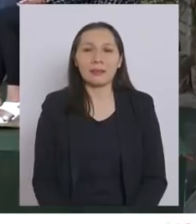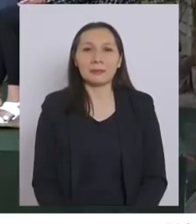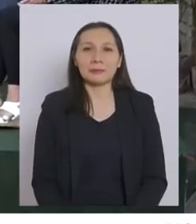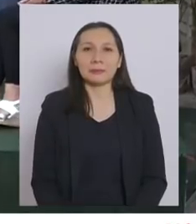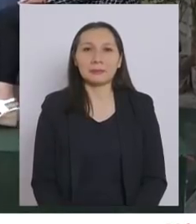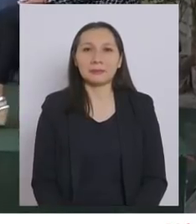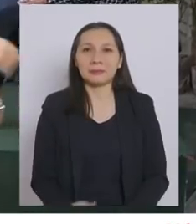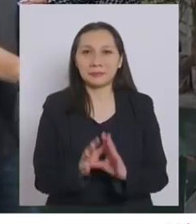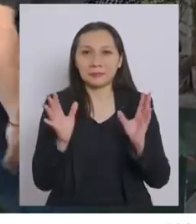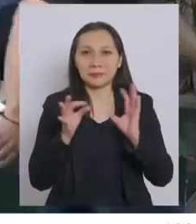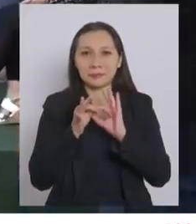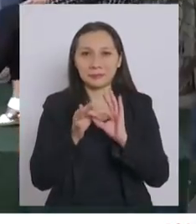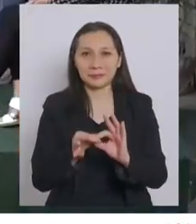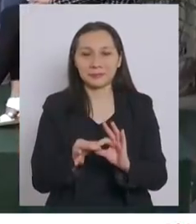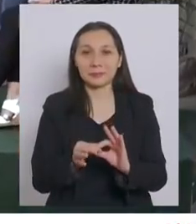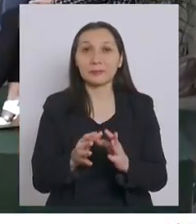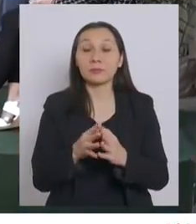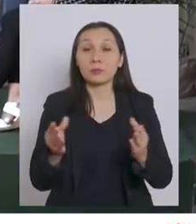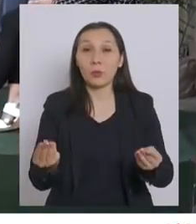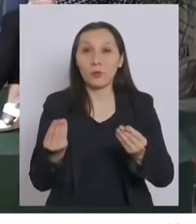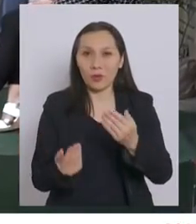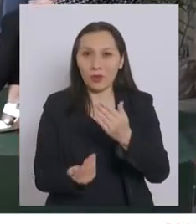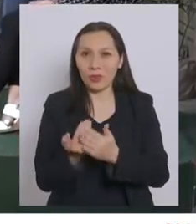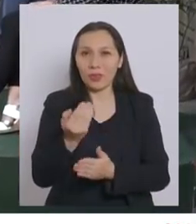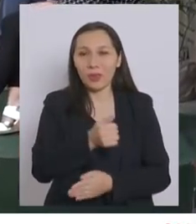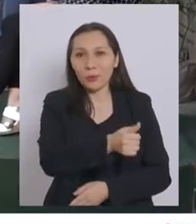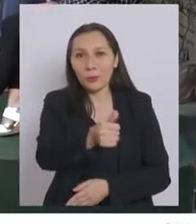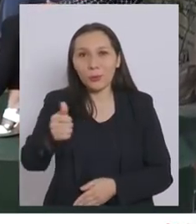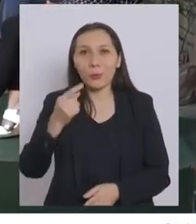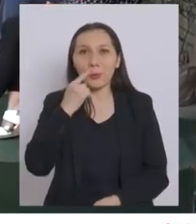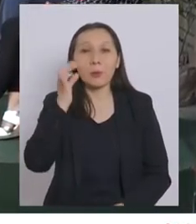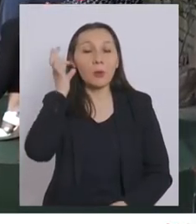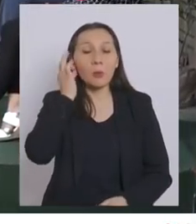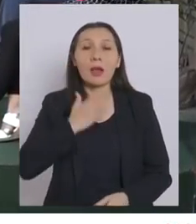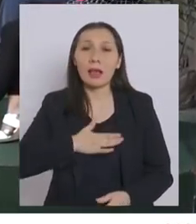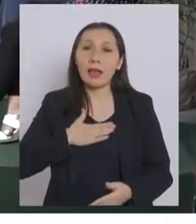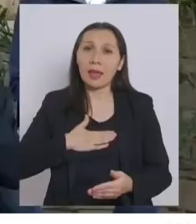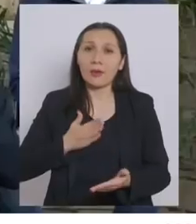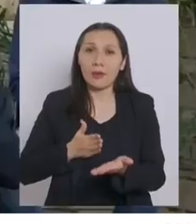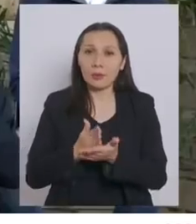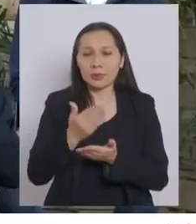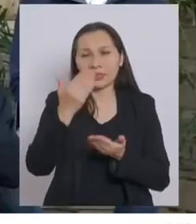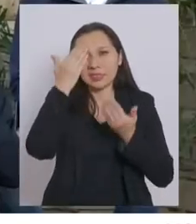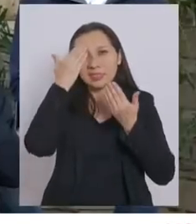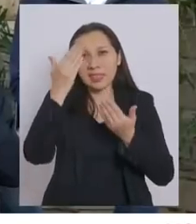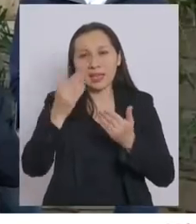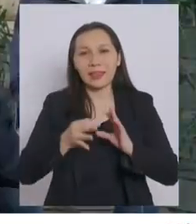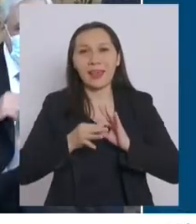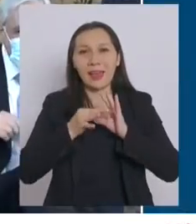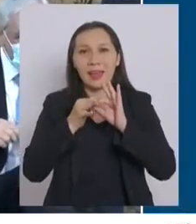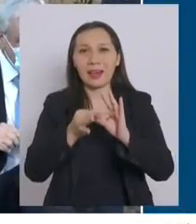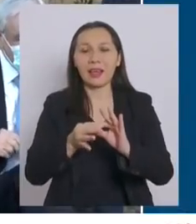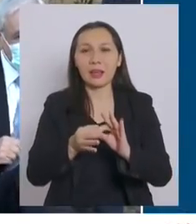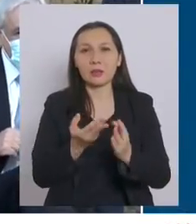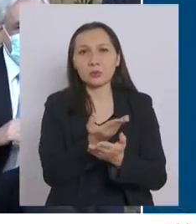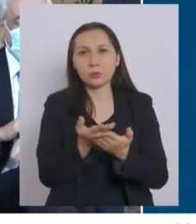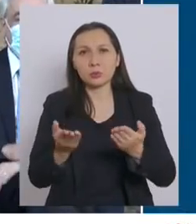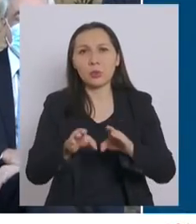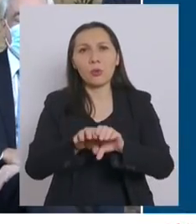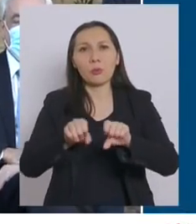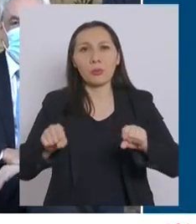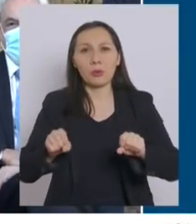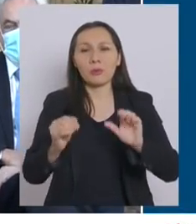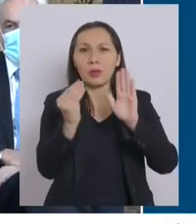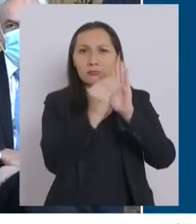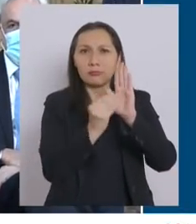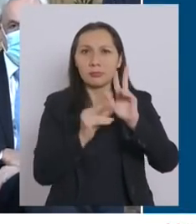Muchas gracias. Muy buenos días a todas y todos. Quiero comenzar saludando y agradeciendo por su compromiso con